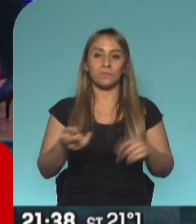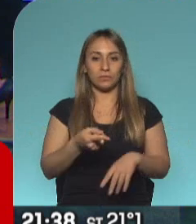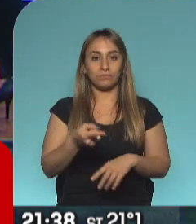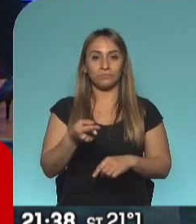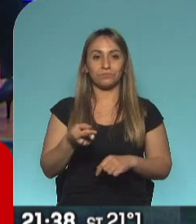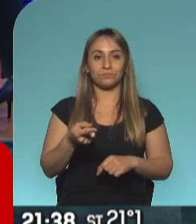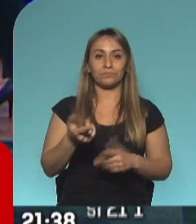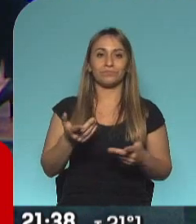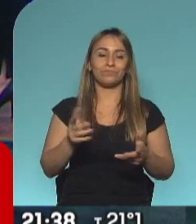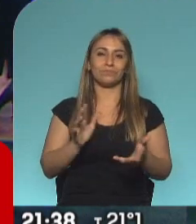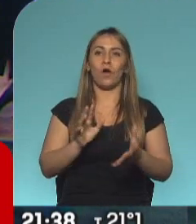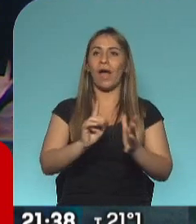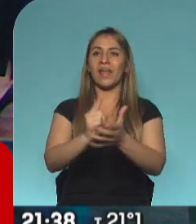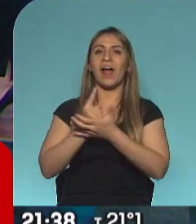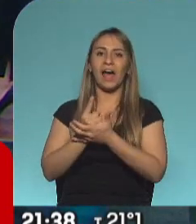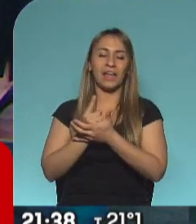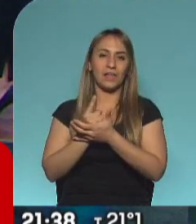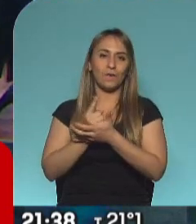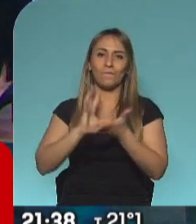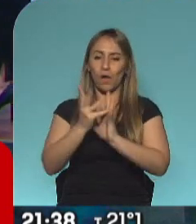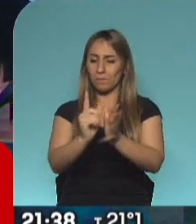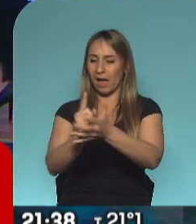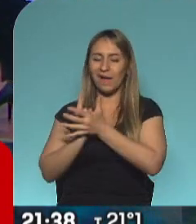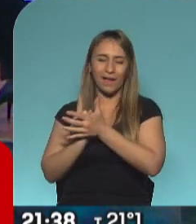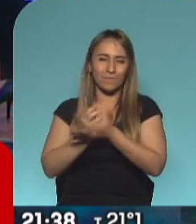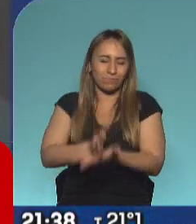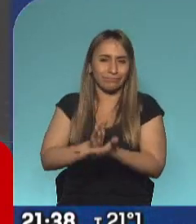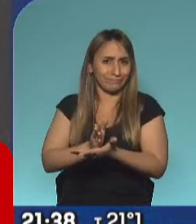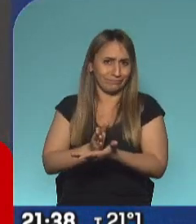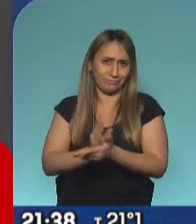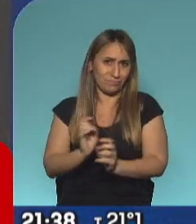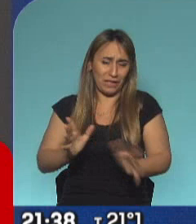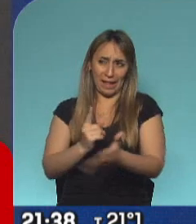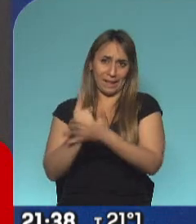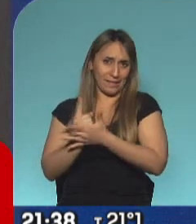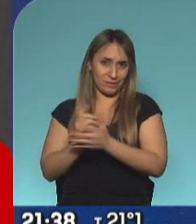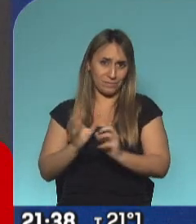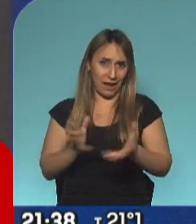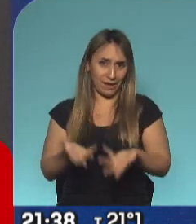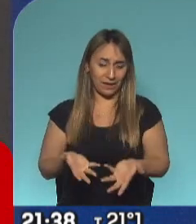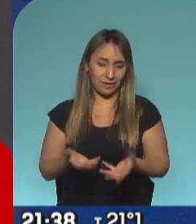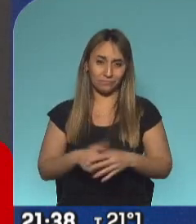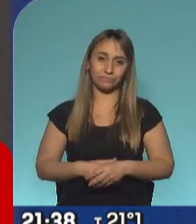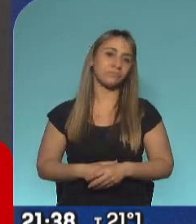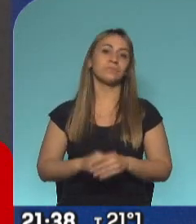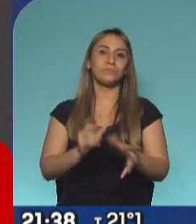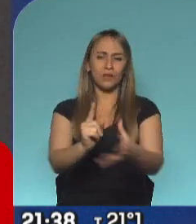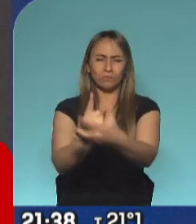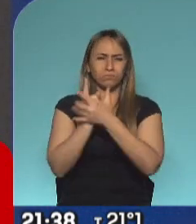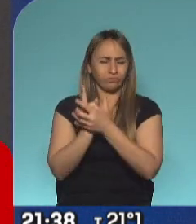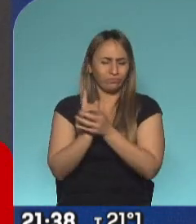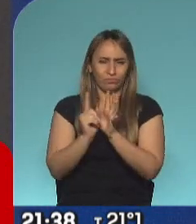mal aislados, llamémosle a esos contagiadores. No se han aislado bien.